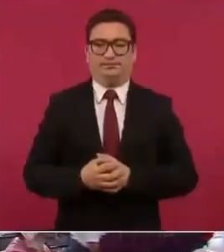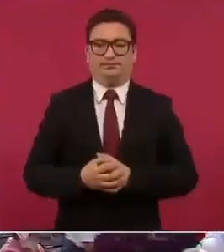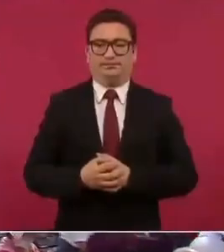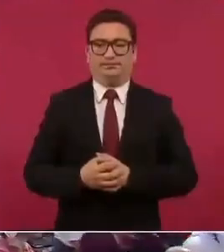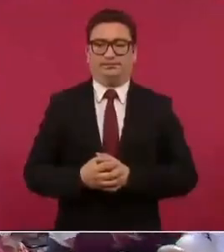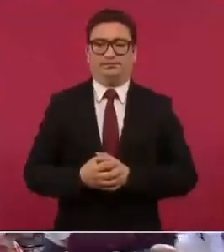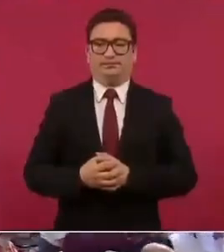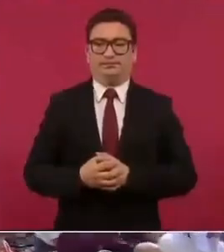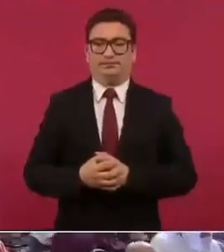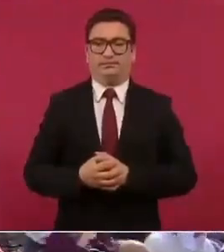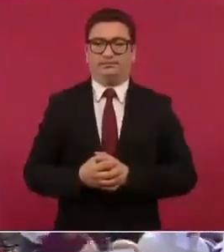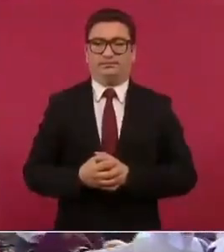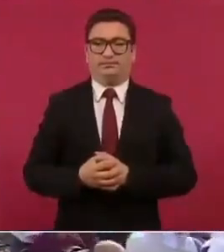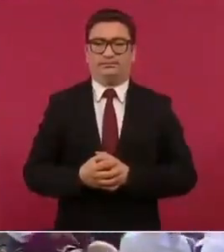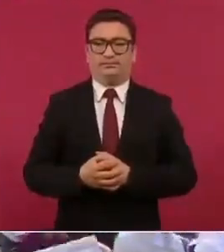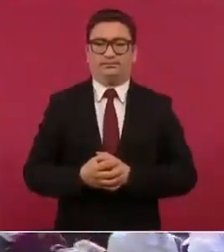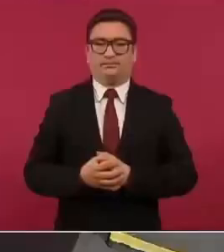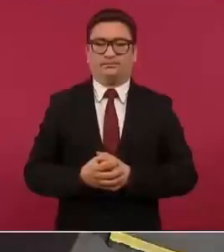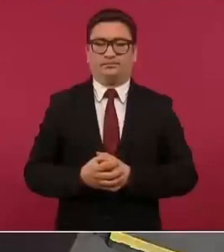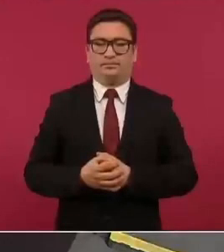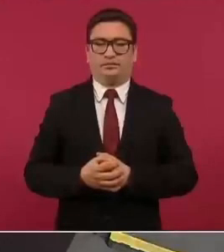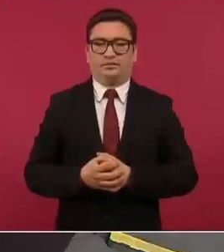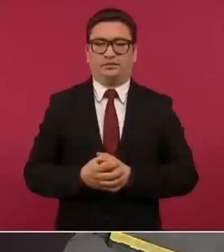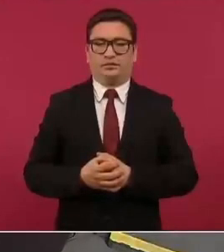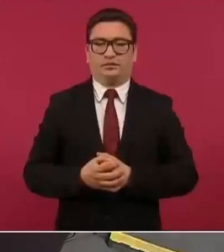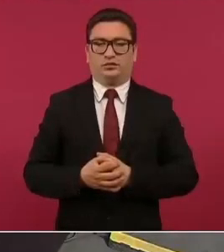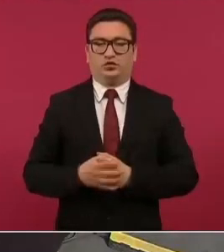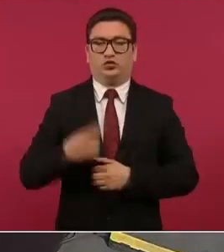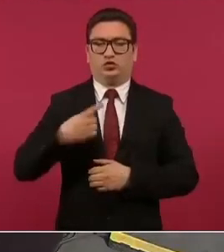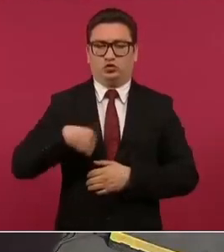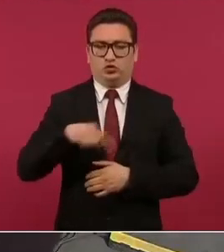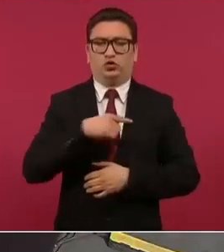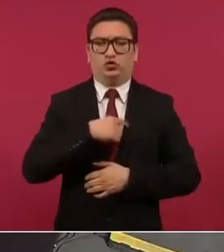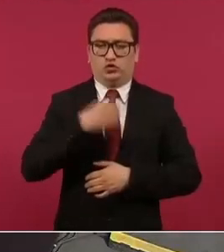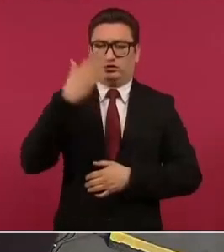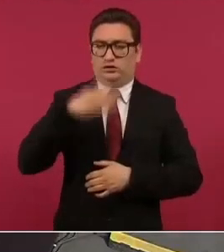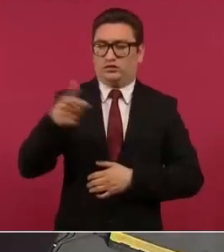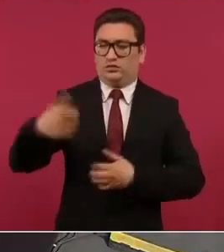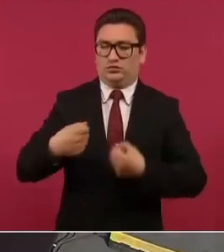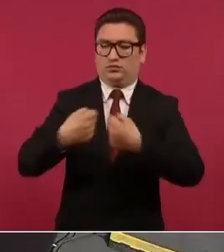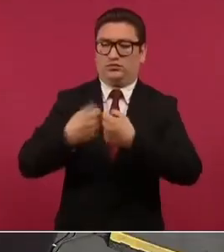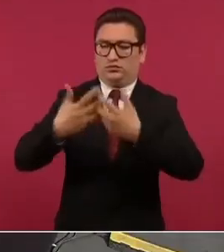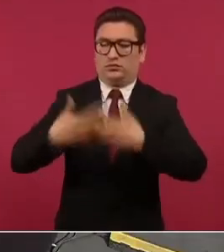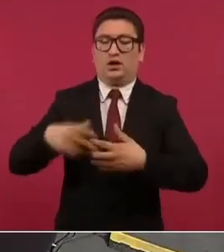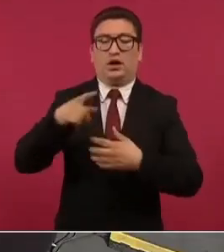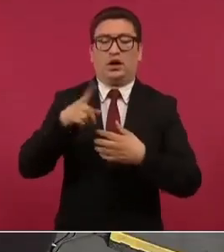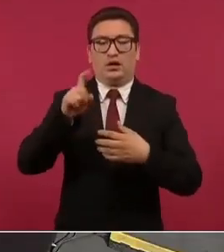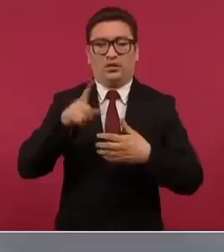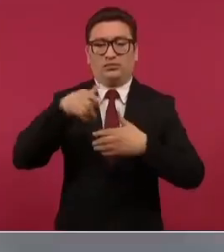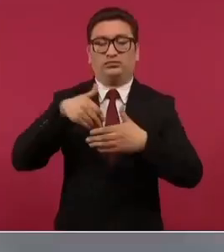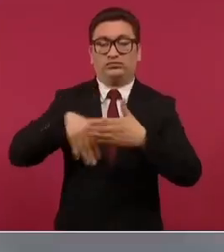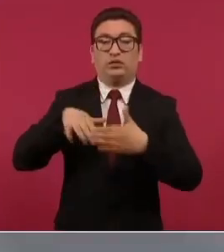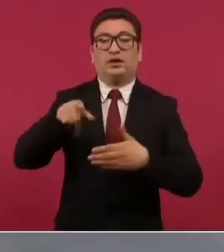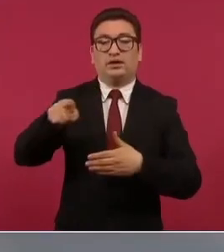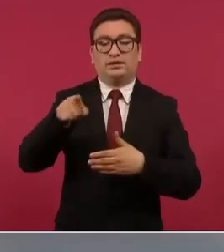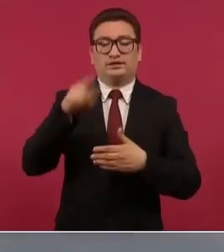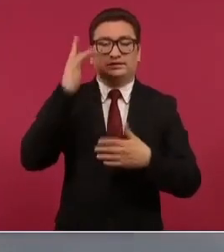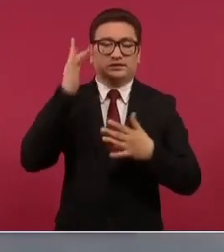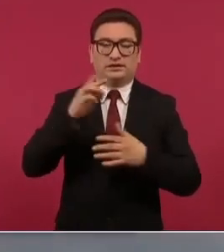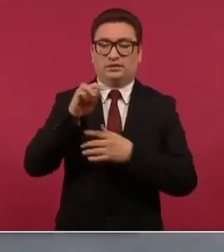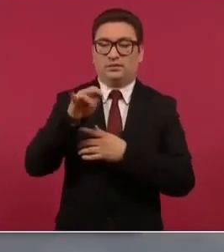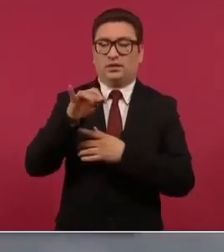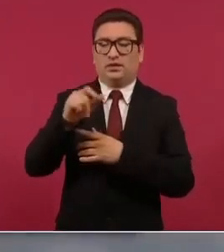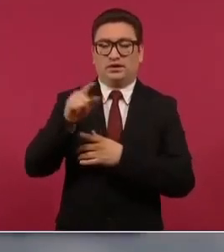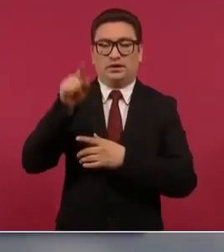llevamos el 70% en la construcción de la presa de Santa María en el Rosario Sinaloa